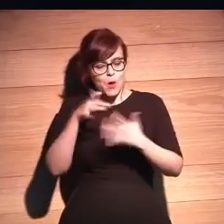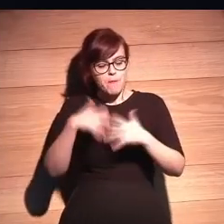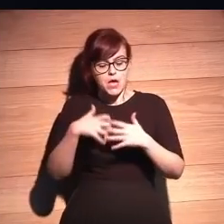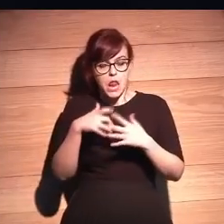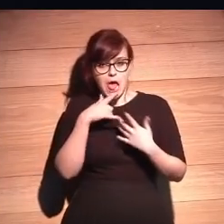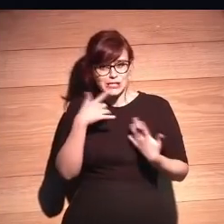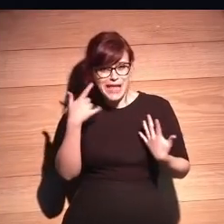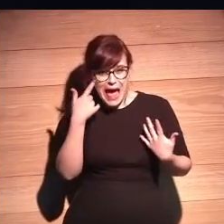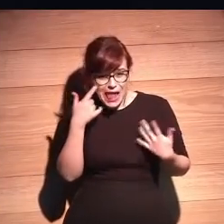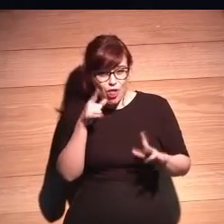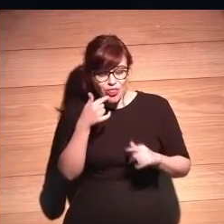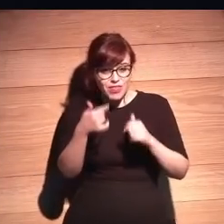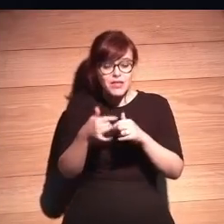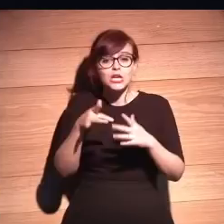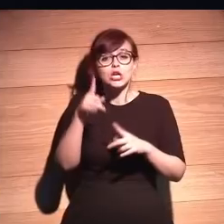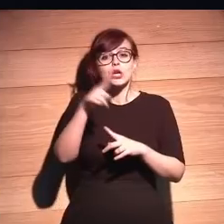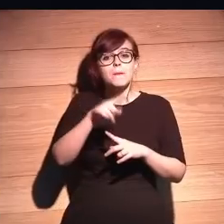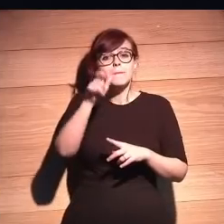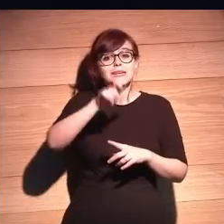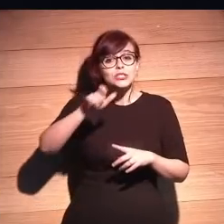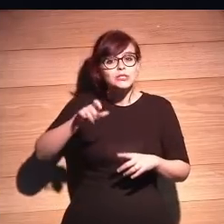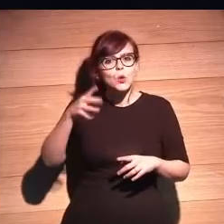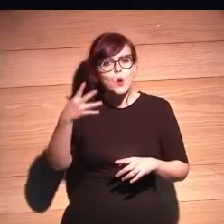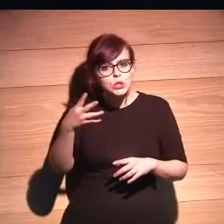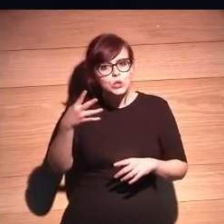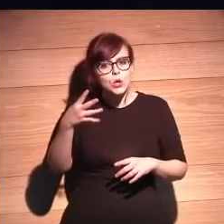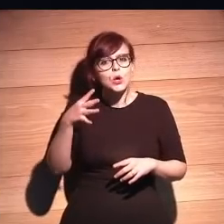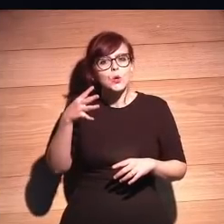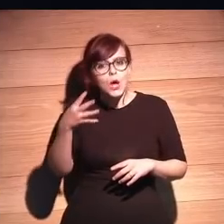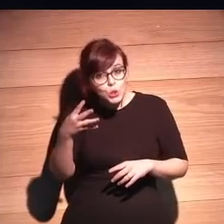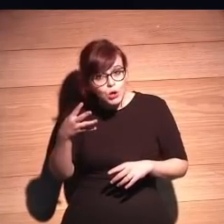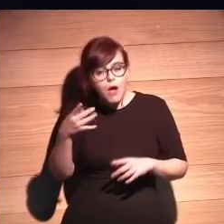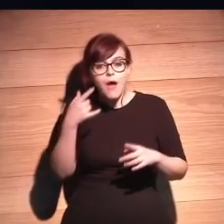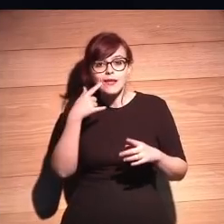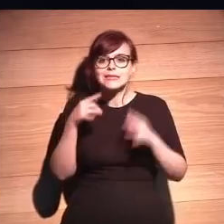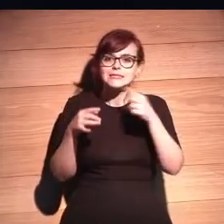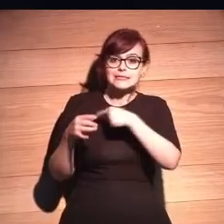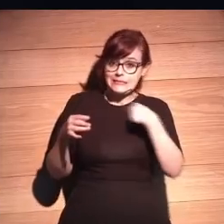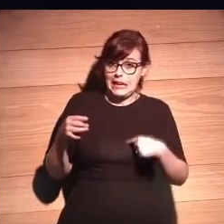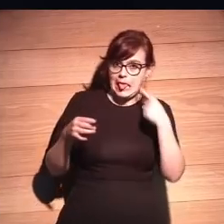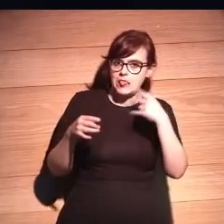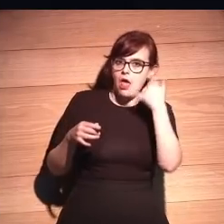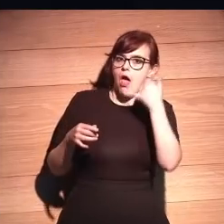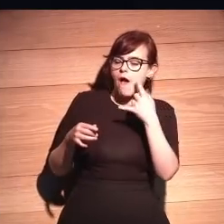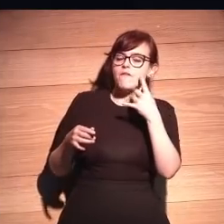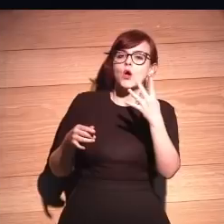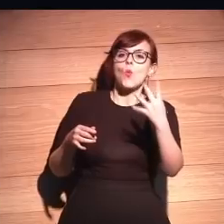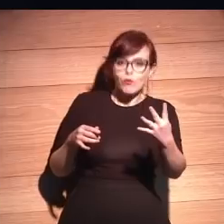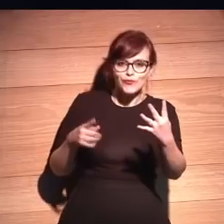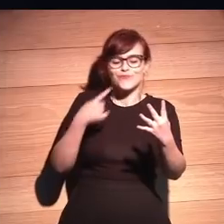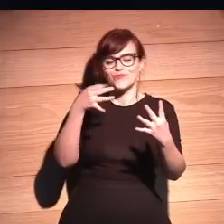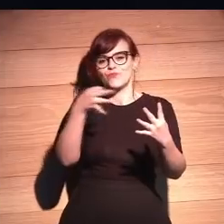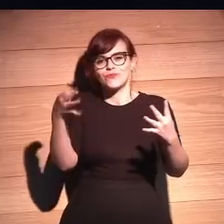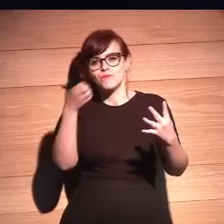nos entendemos. Somos cuatro, cuatro, y la China dice, four. Ah, cuatro. Ya lo tengo. Dice,